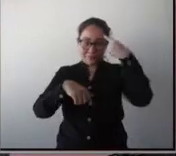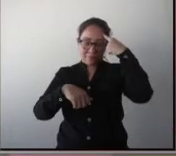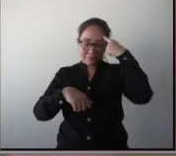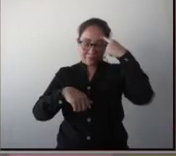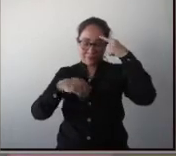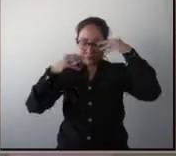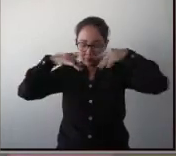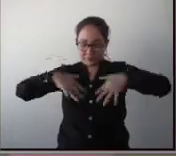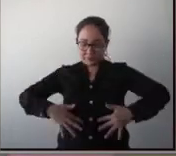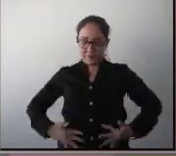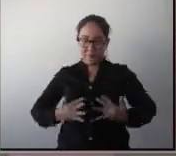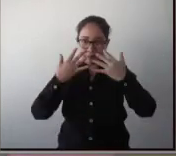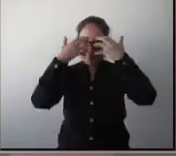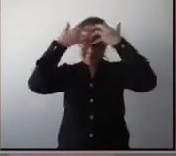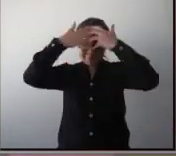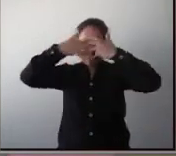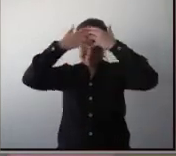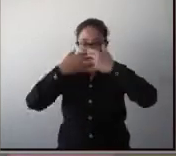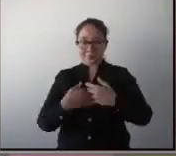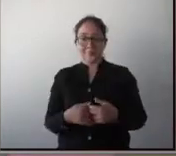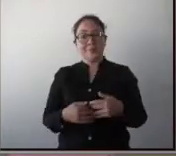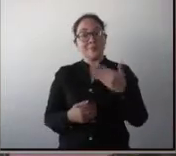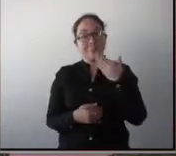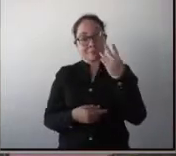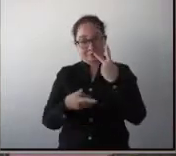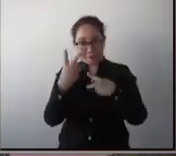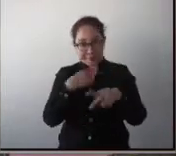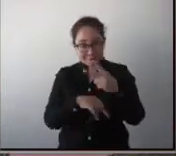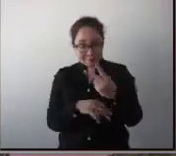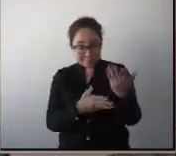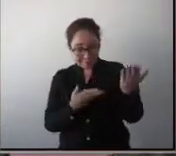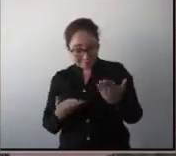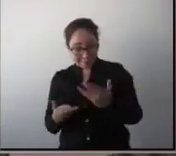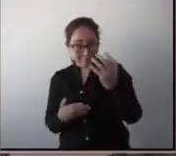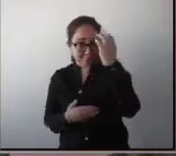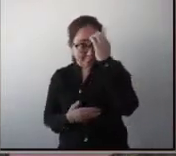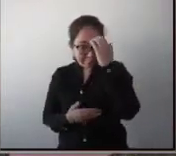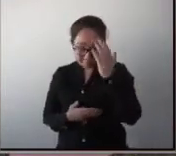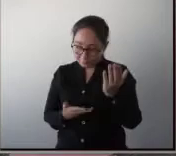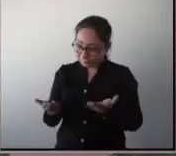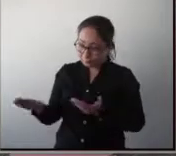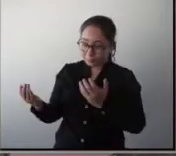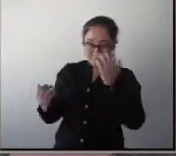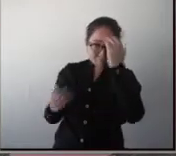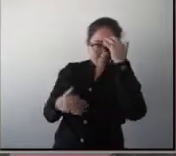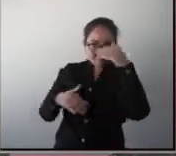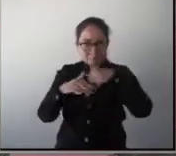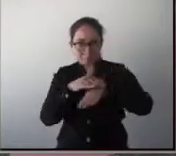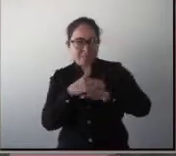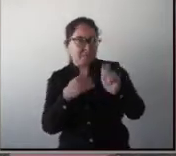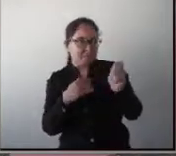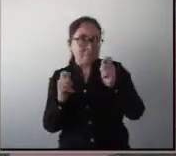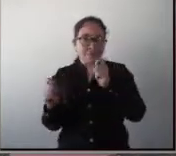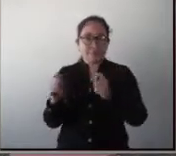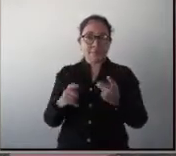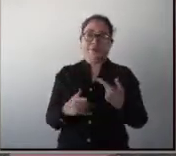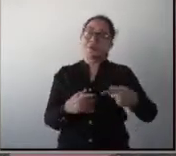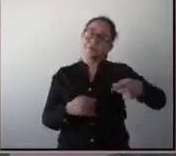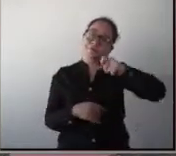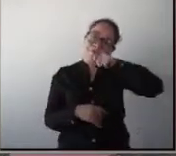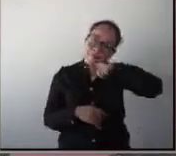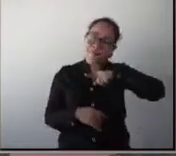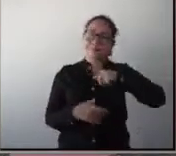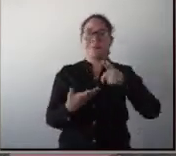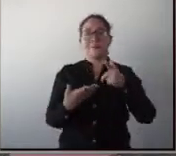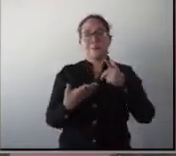sean bienvenidos a nuestro instituto los invitamos a conocer las instalaciones nuestros laboratorios y a que conozcan